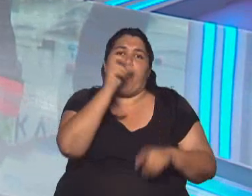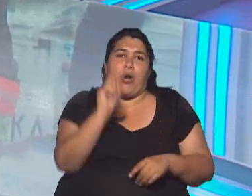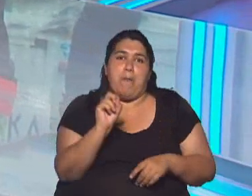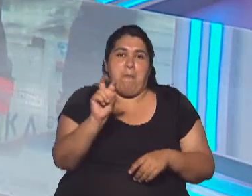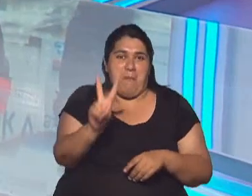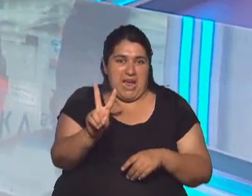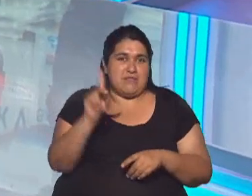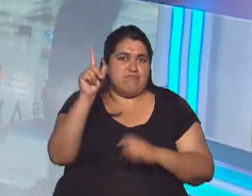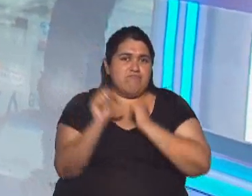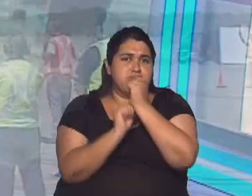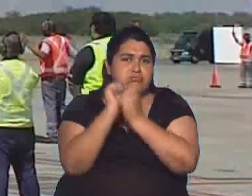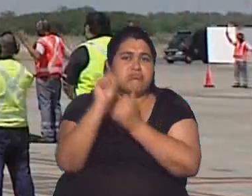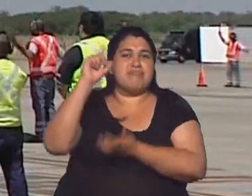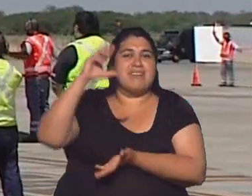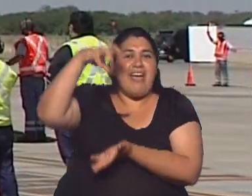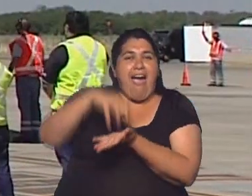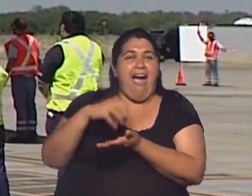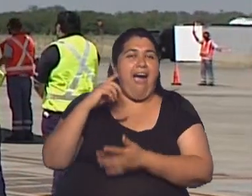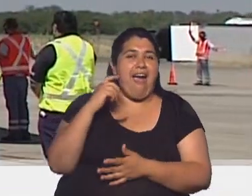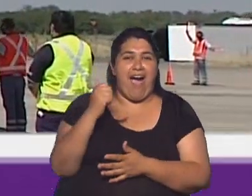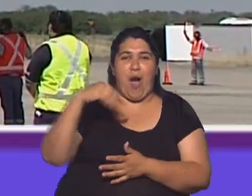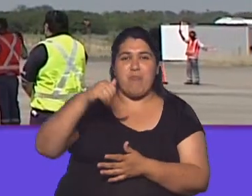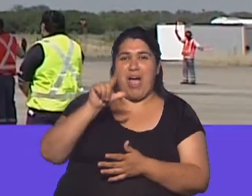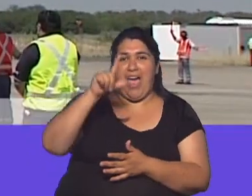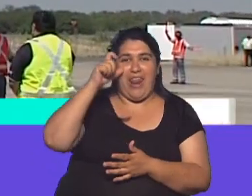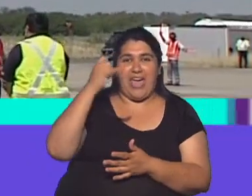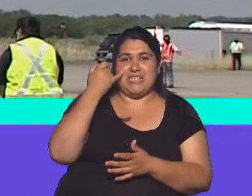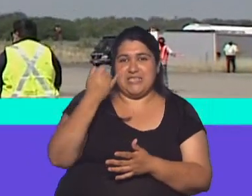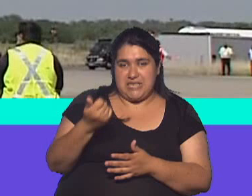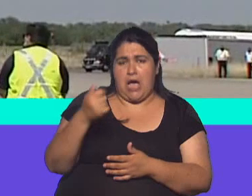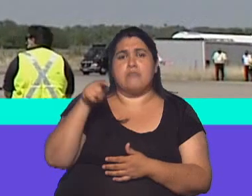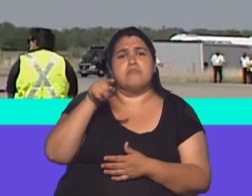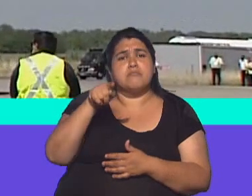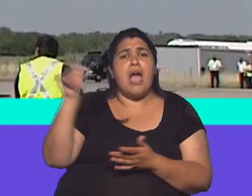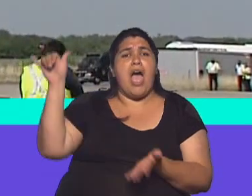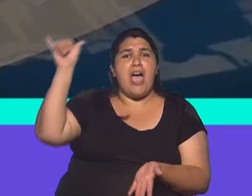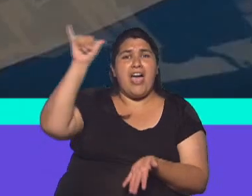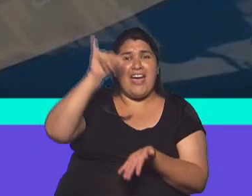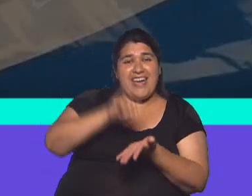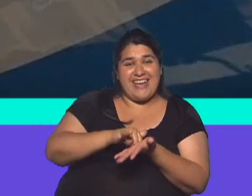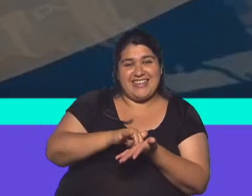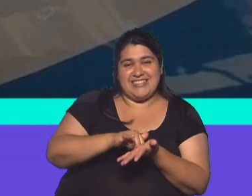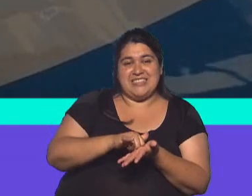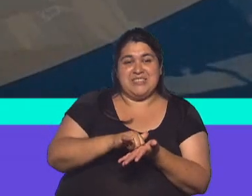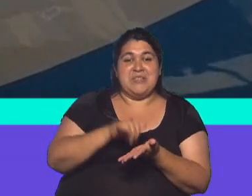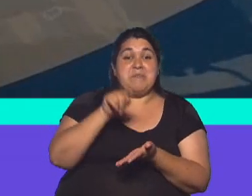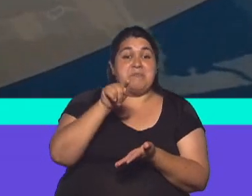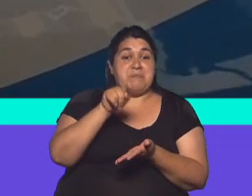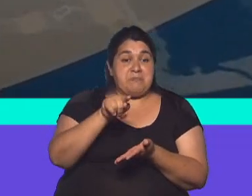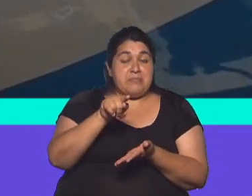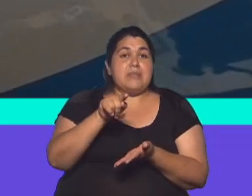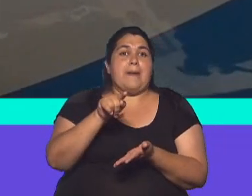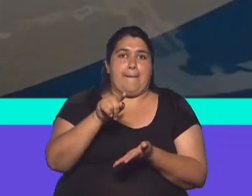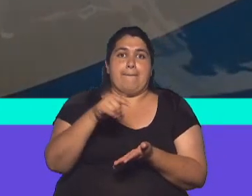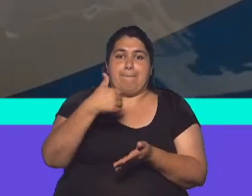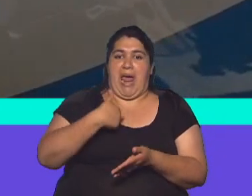desarrollada en el Instituto Gamaleya. Justamente esto pasaba en el Aeropuerto Internacional de Seiza. Desde entonces, la